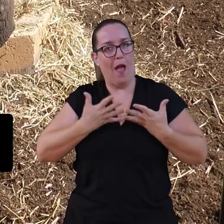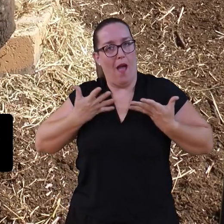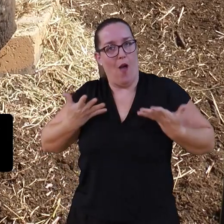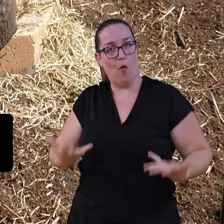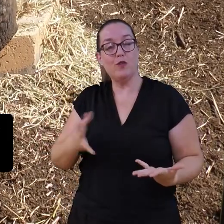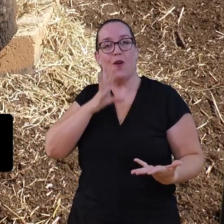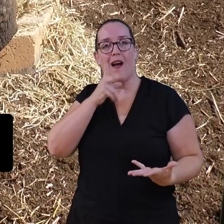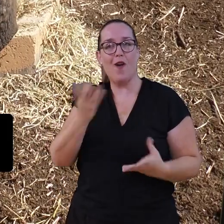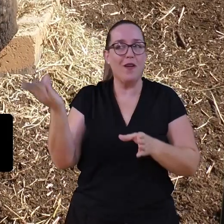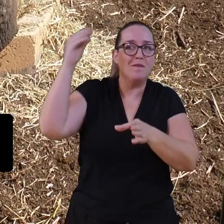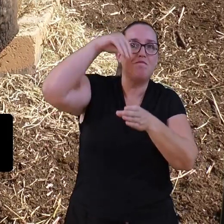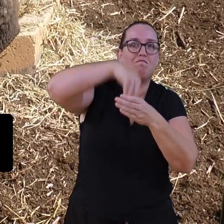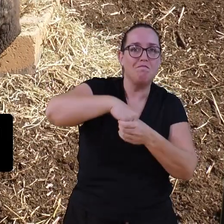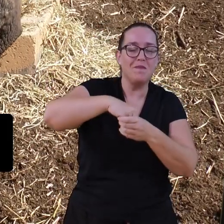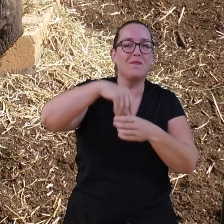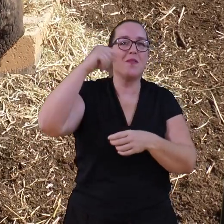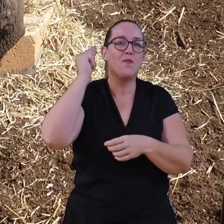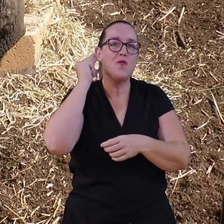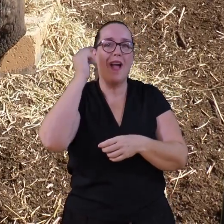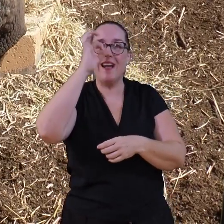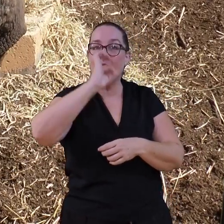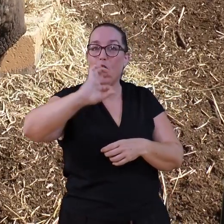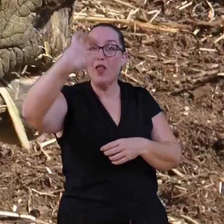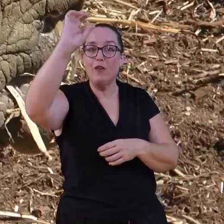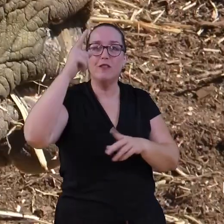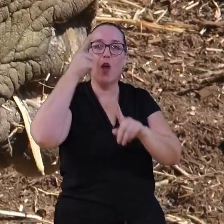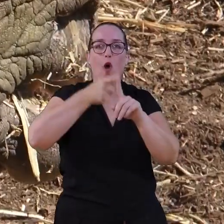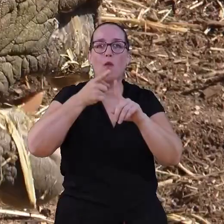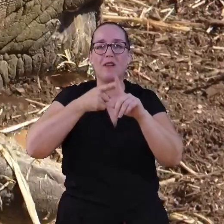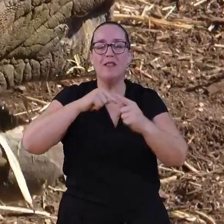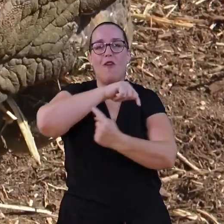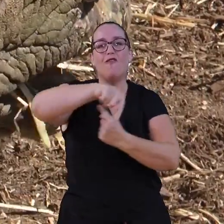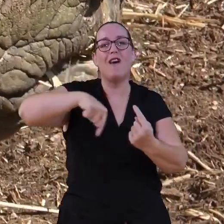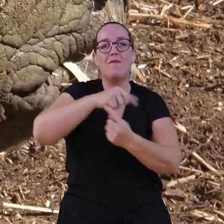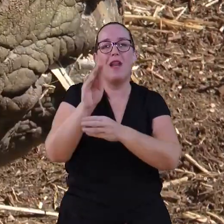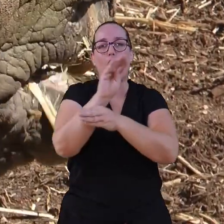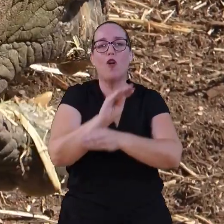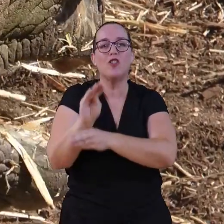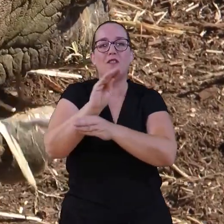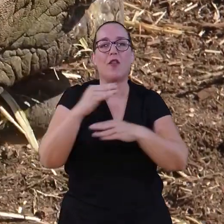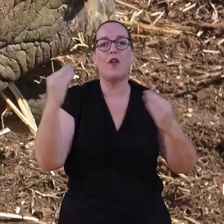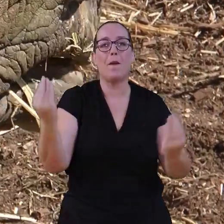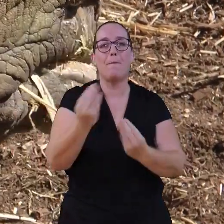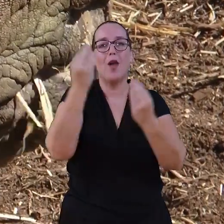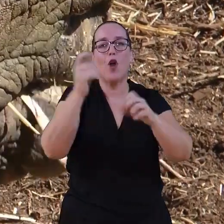con la intención de continuar el programa de conservación y de mejora de la especie que se va a aplicar con estos animales.